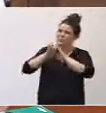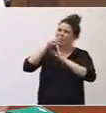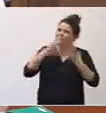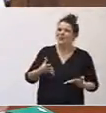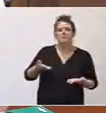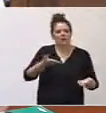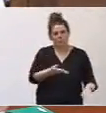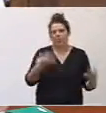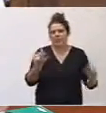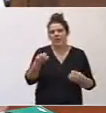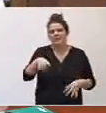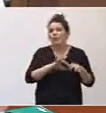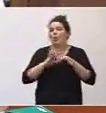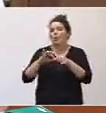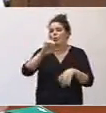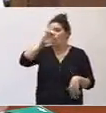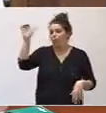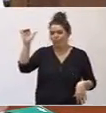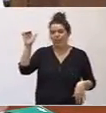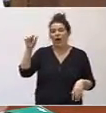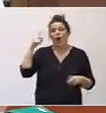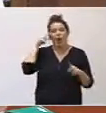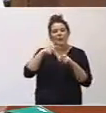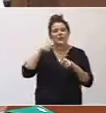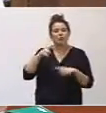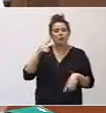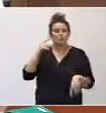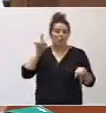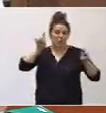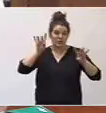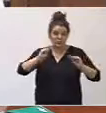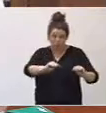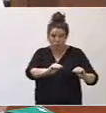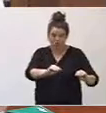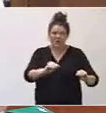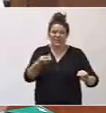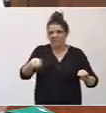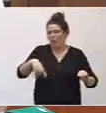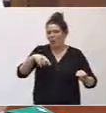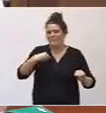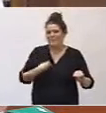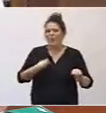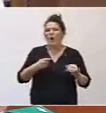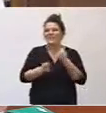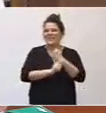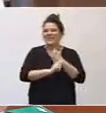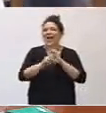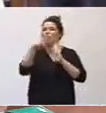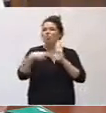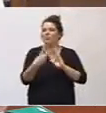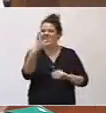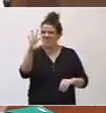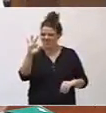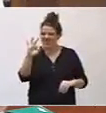Unión Europea ha establecido entre sus objetivos educativos en la tan criticada Estrategia 2020, pues